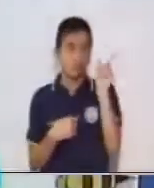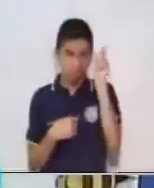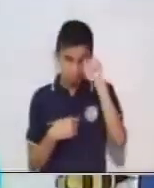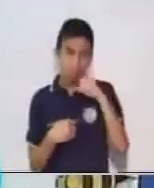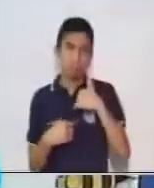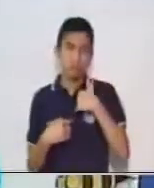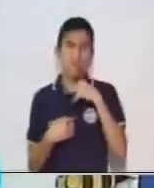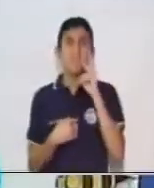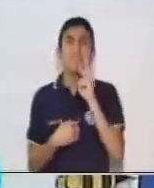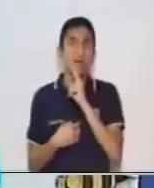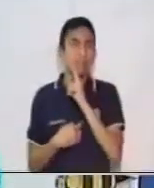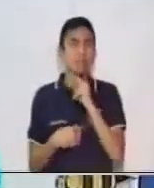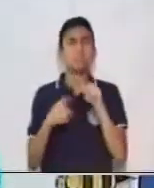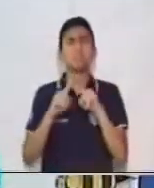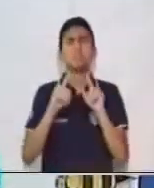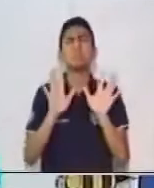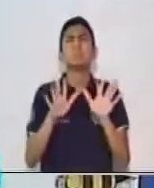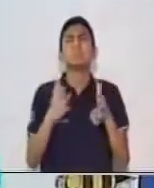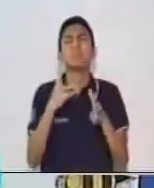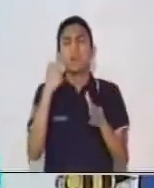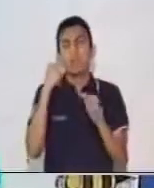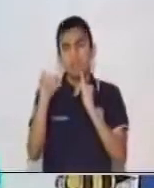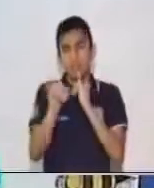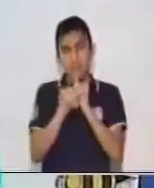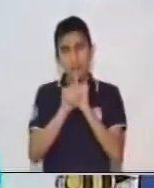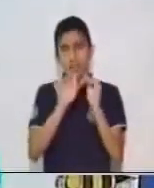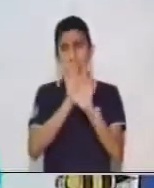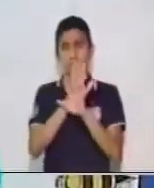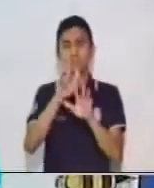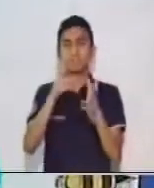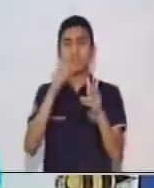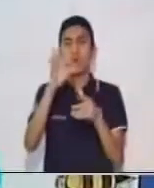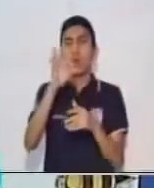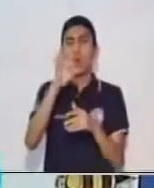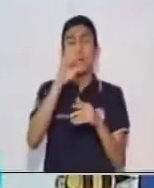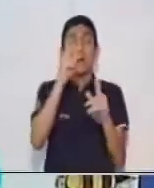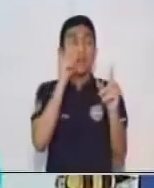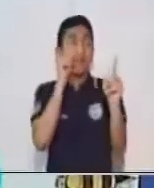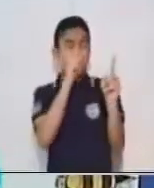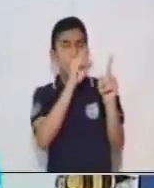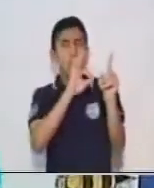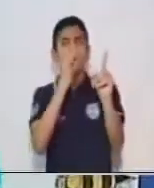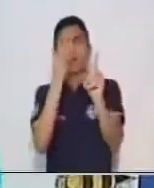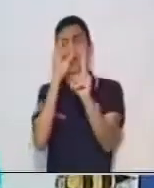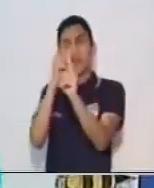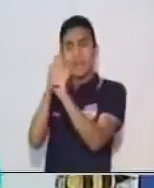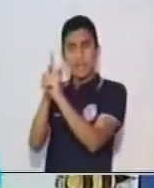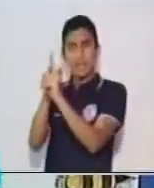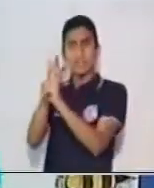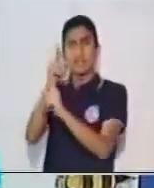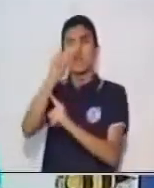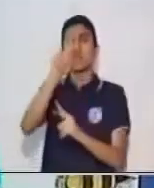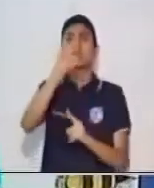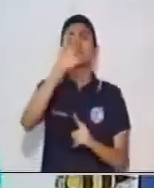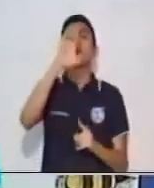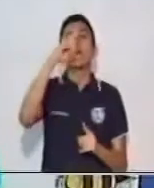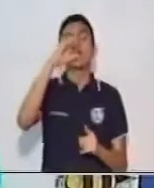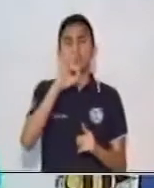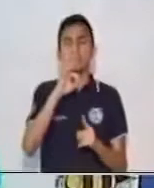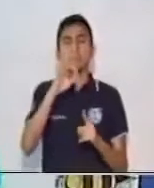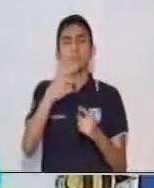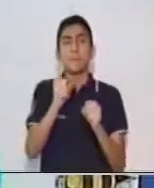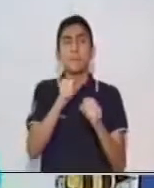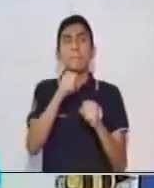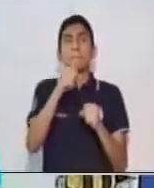lo tanto, vamos ahora a identificar con el referente él o ella, si existe un sujeto, haciendo,